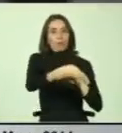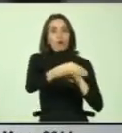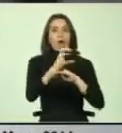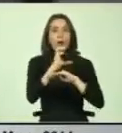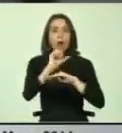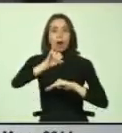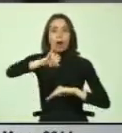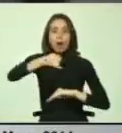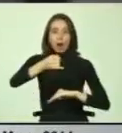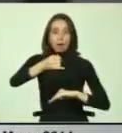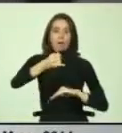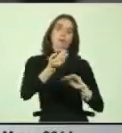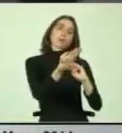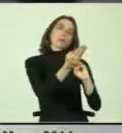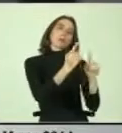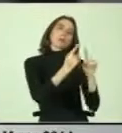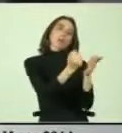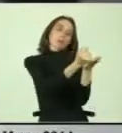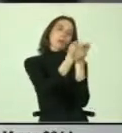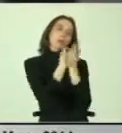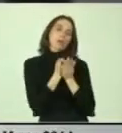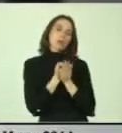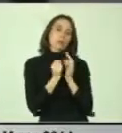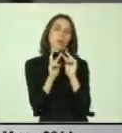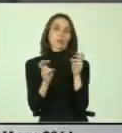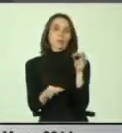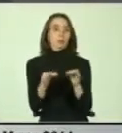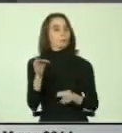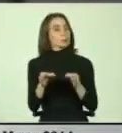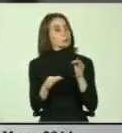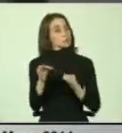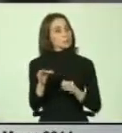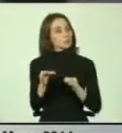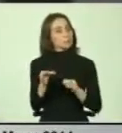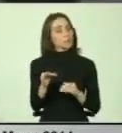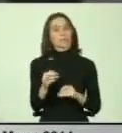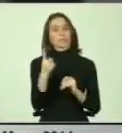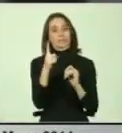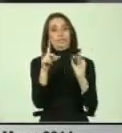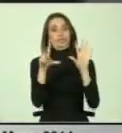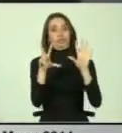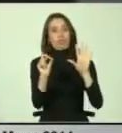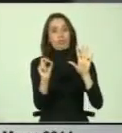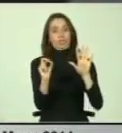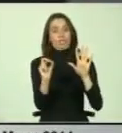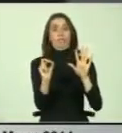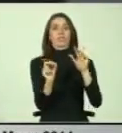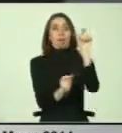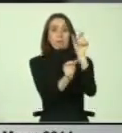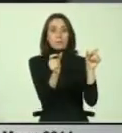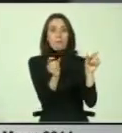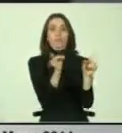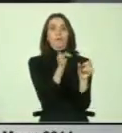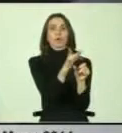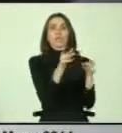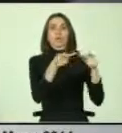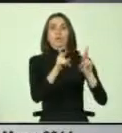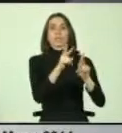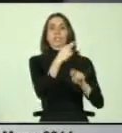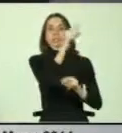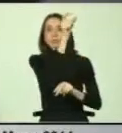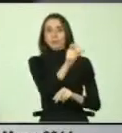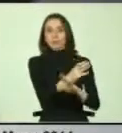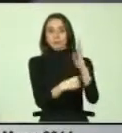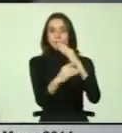¿cierto?, a pedir asesoría en materia jurídica, de los cuales 180 fueron casos de vulneración de derechos de las personas con